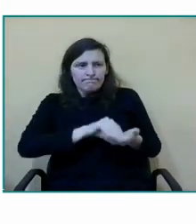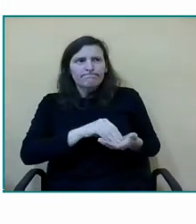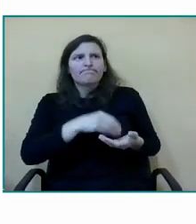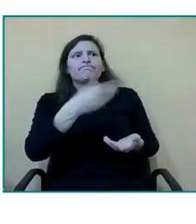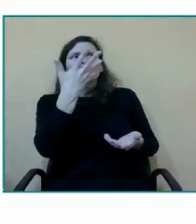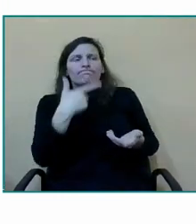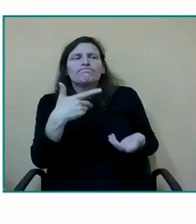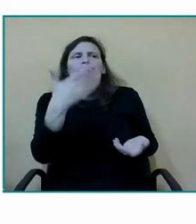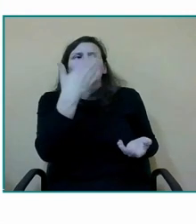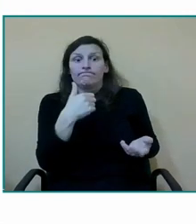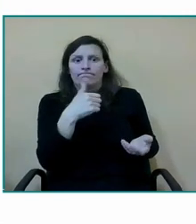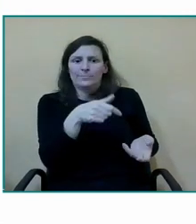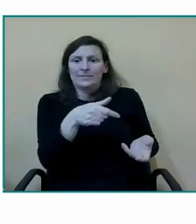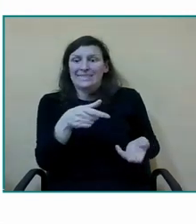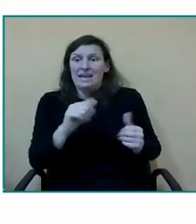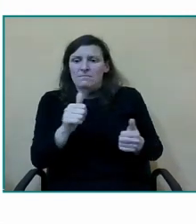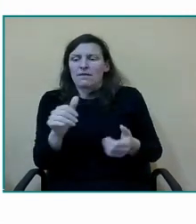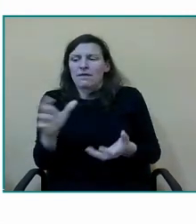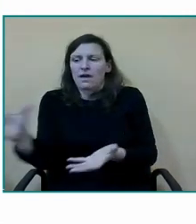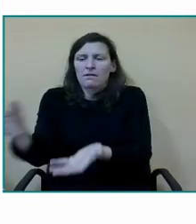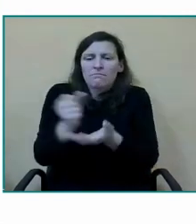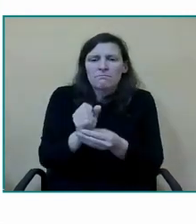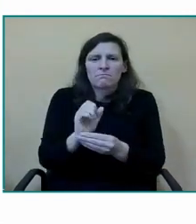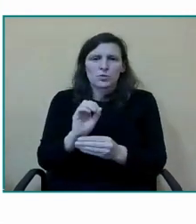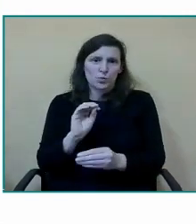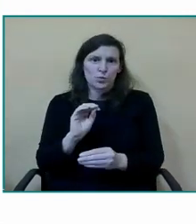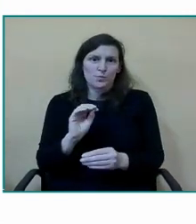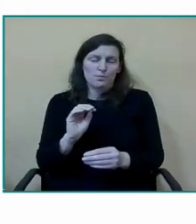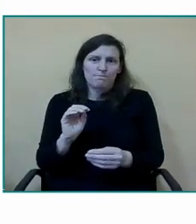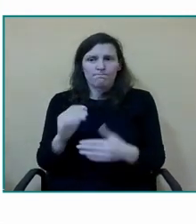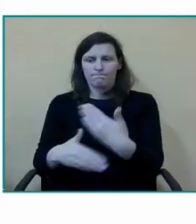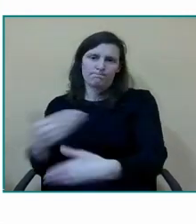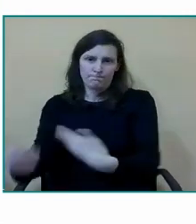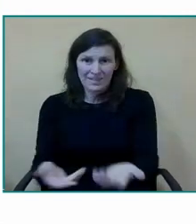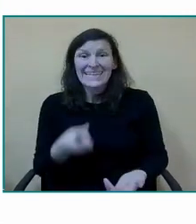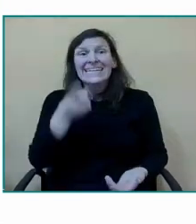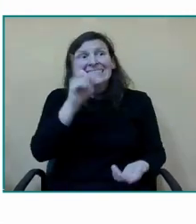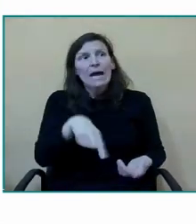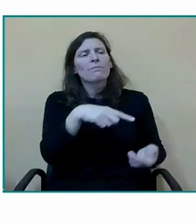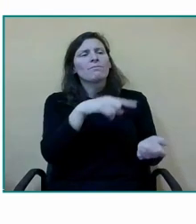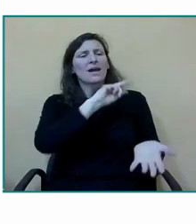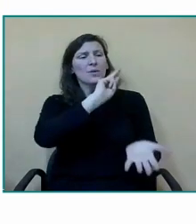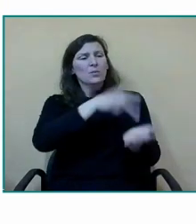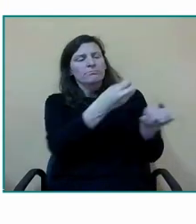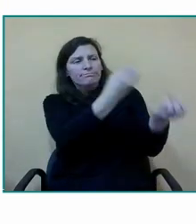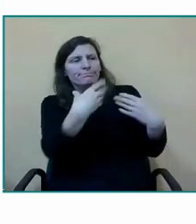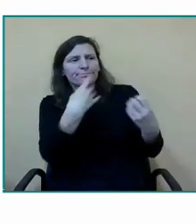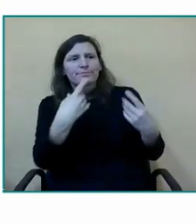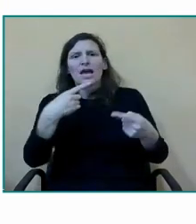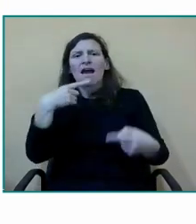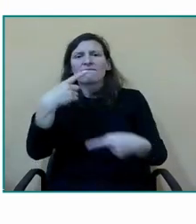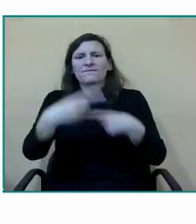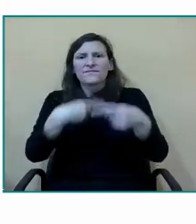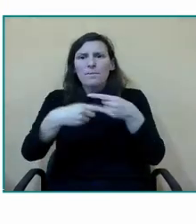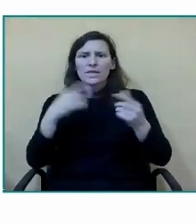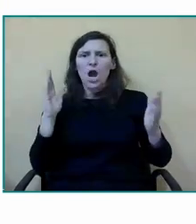de las familias cómo han vivido la angustia o si tienen la afectación del hijo con sordera